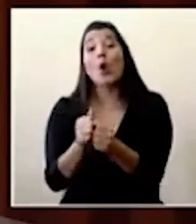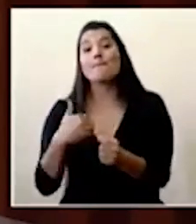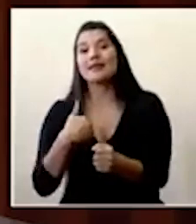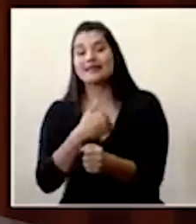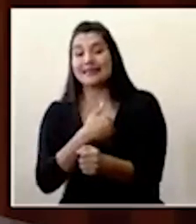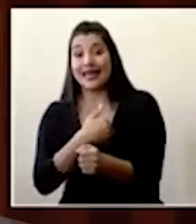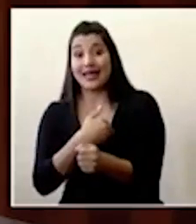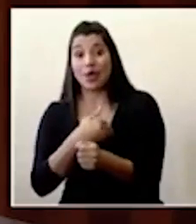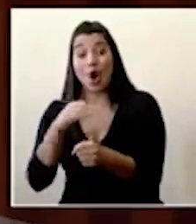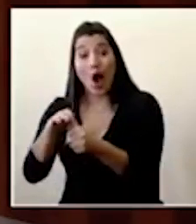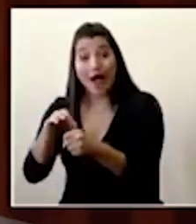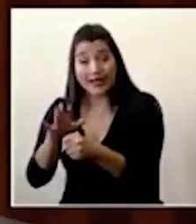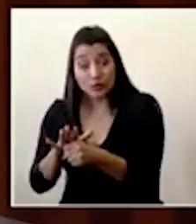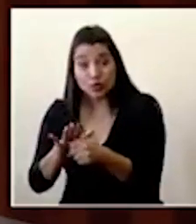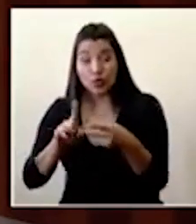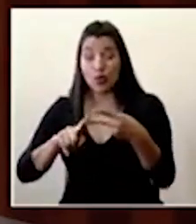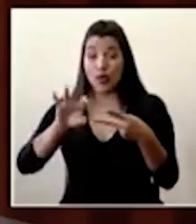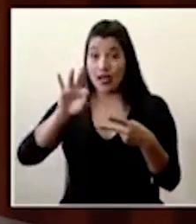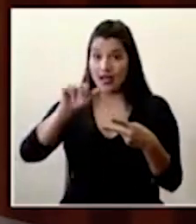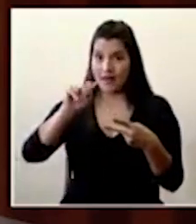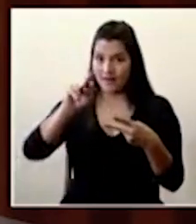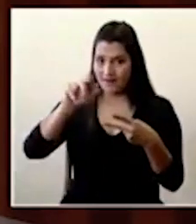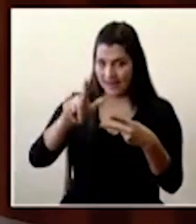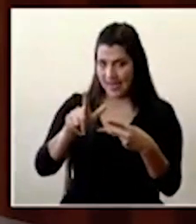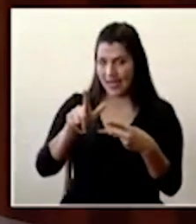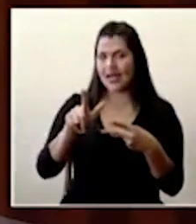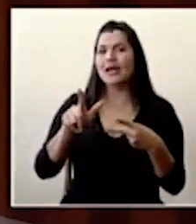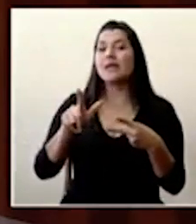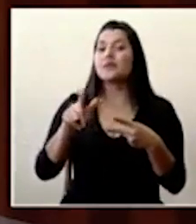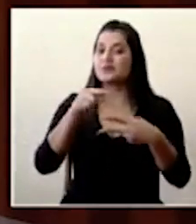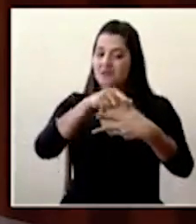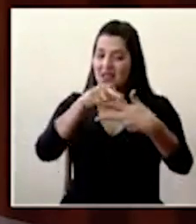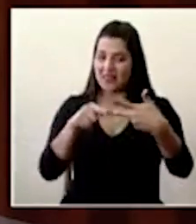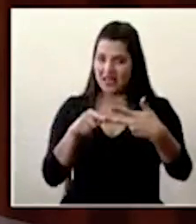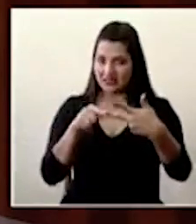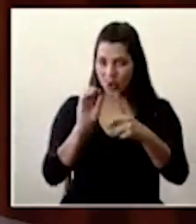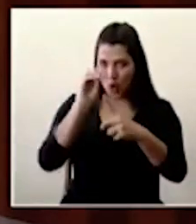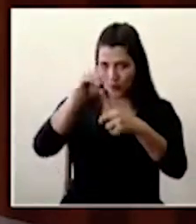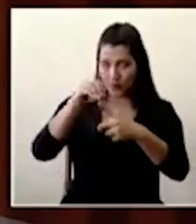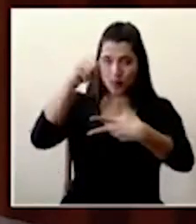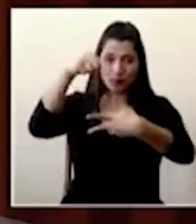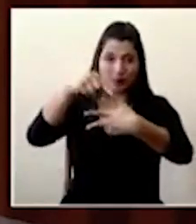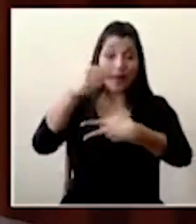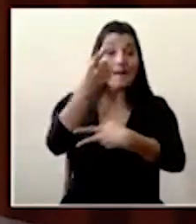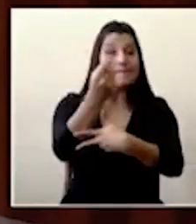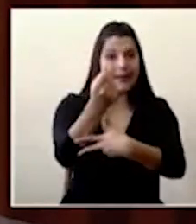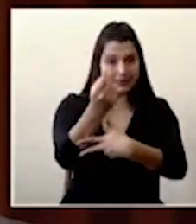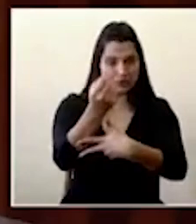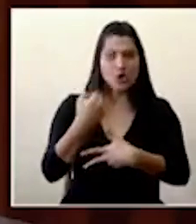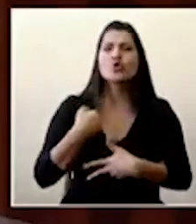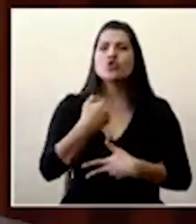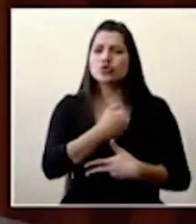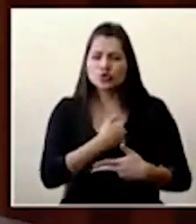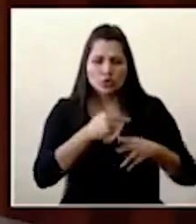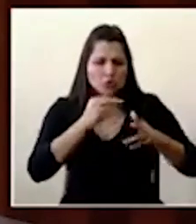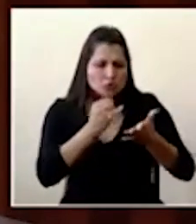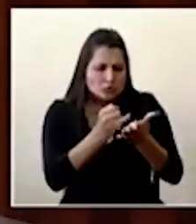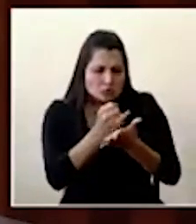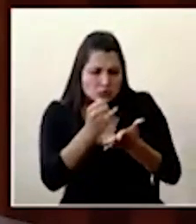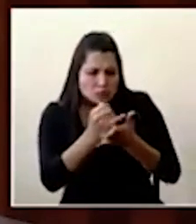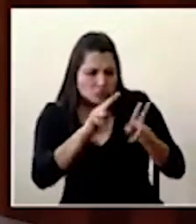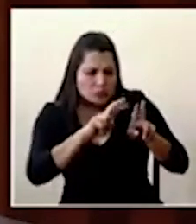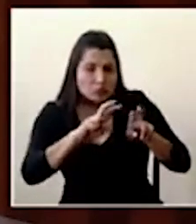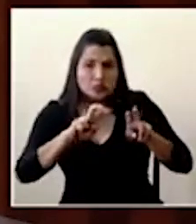Agricultura y Ganadería y la FANAL en tres líneas. Una es el tema de los precios. Habíamos hecho un estudio inicial